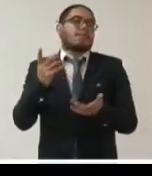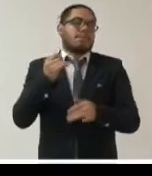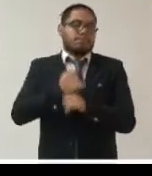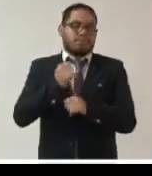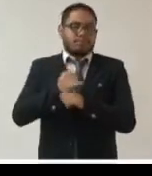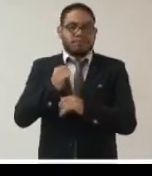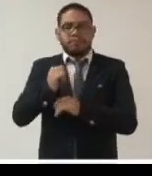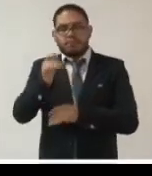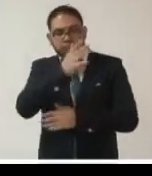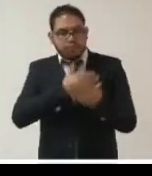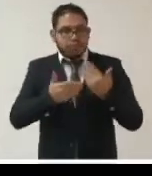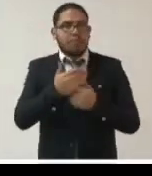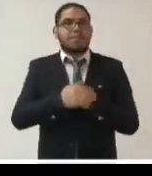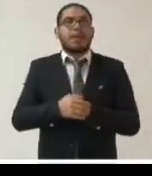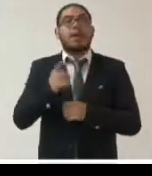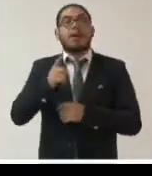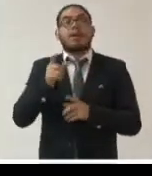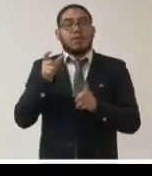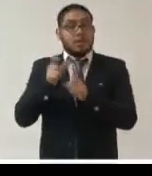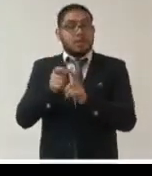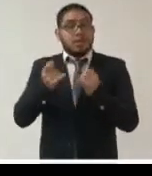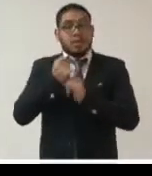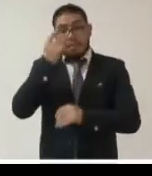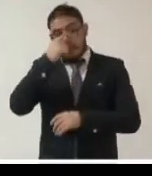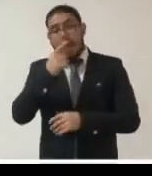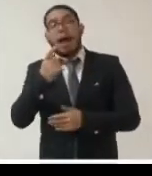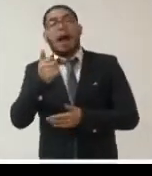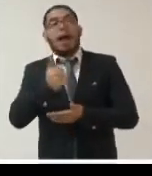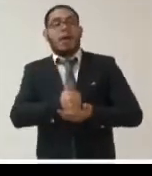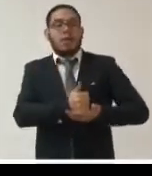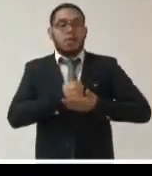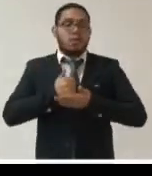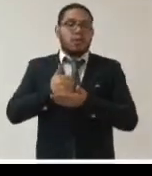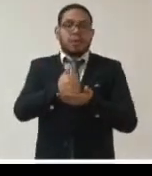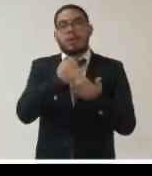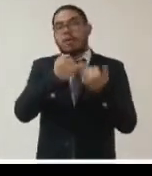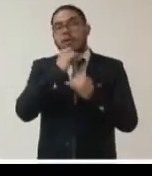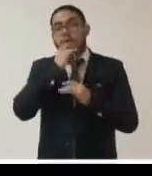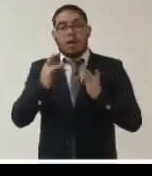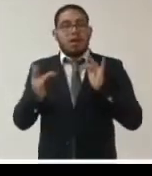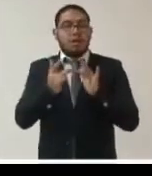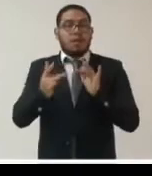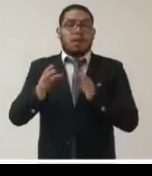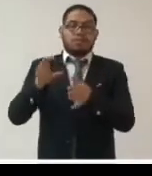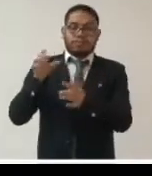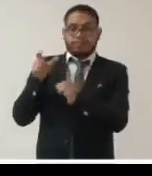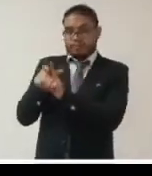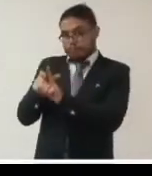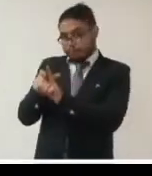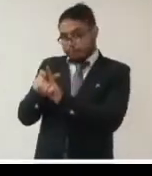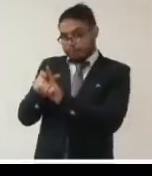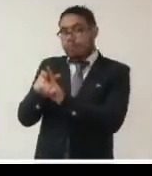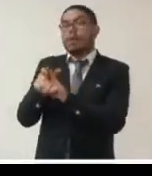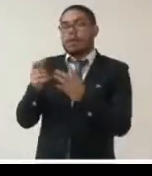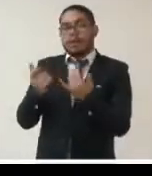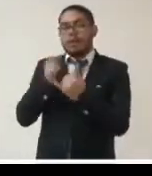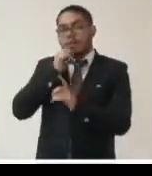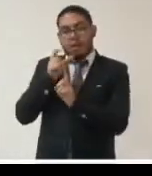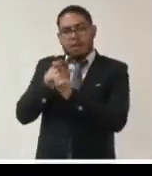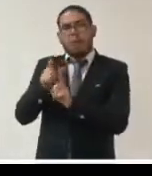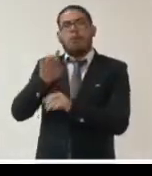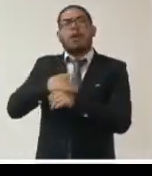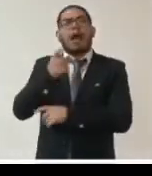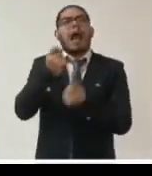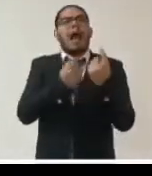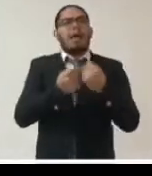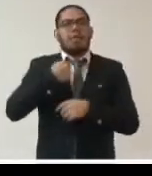las autoridades de protección de datos estamos para ayudar a las personas y protegerlas en internet a veces piensan que somos los